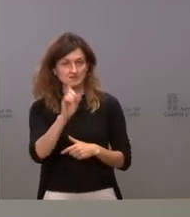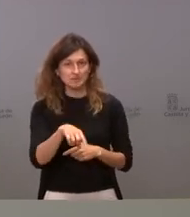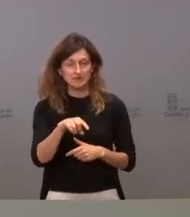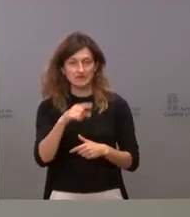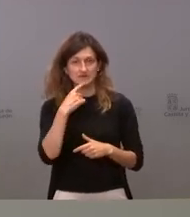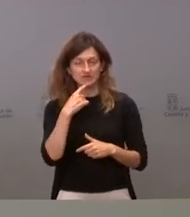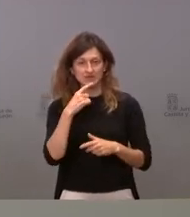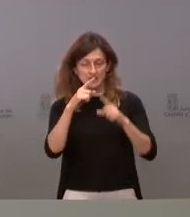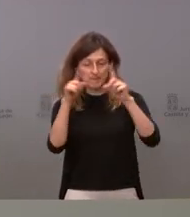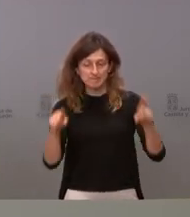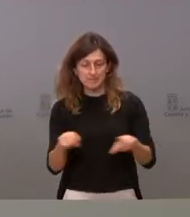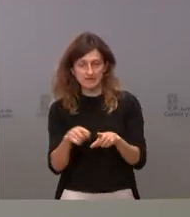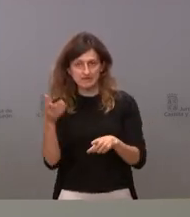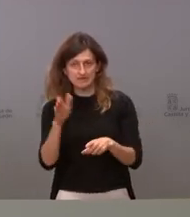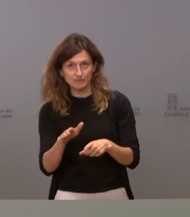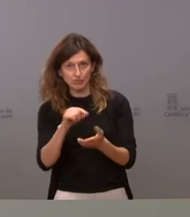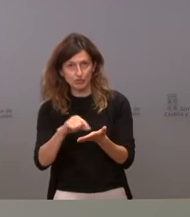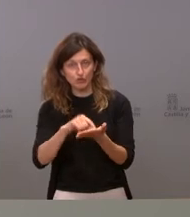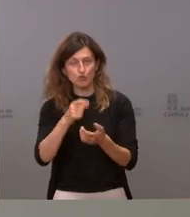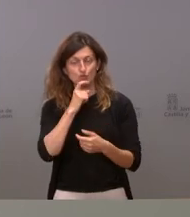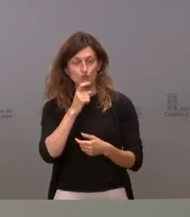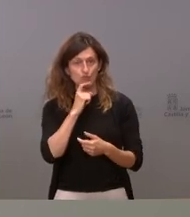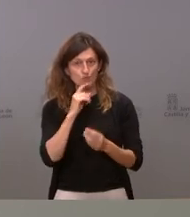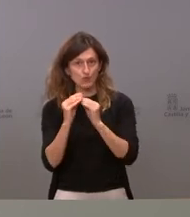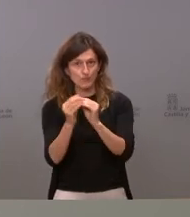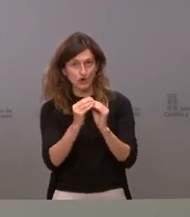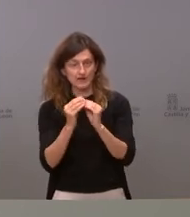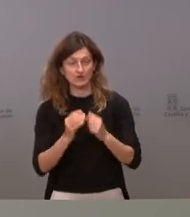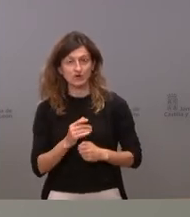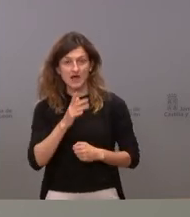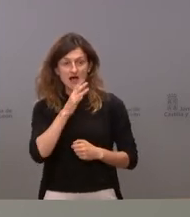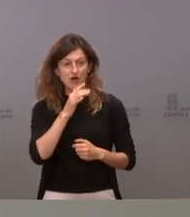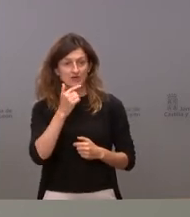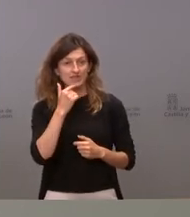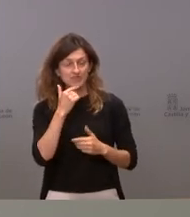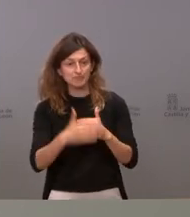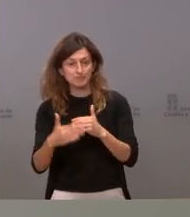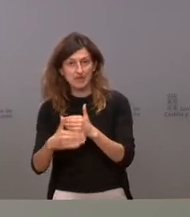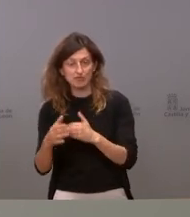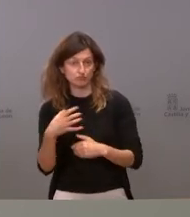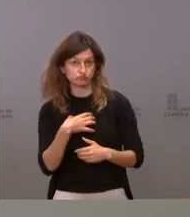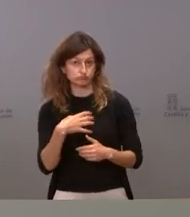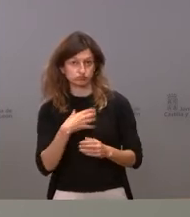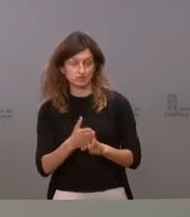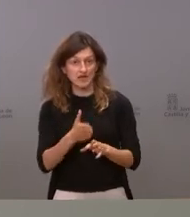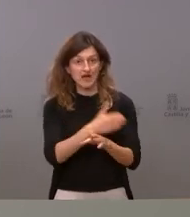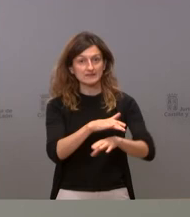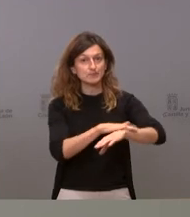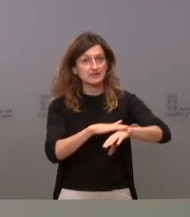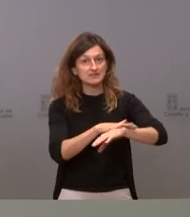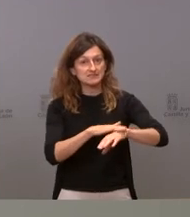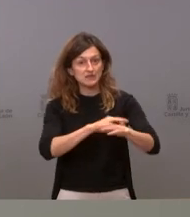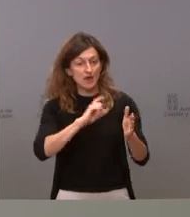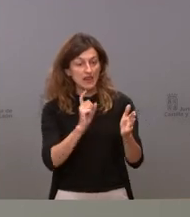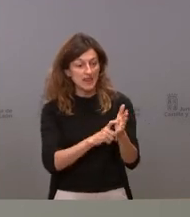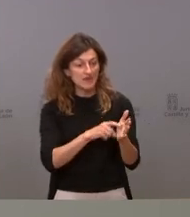partes de defunción formularios homogéneos es decir yo ahora mismo hablar de plazos hasta que no haya un cierre por parte del ministerio de toda la ley